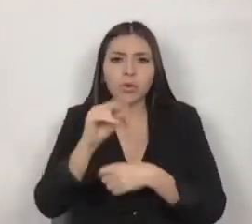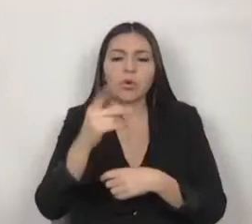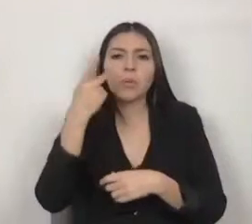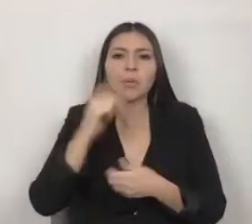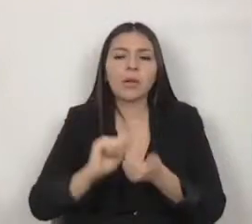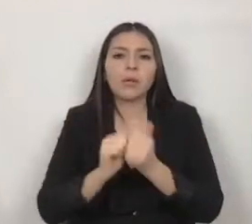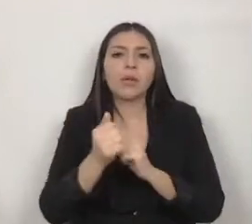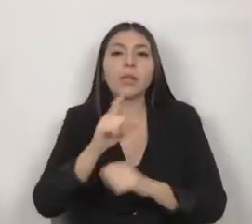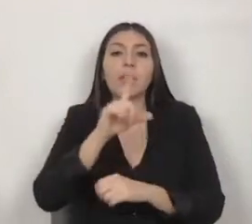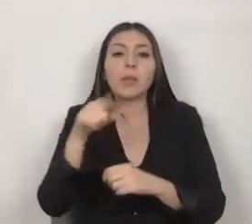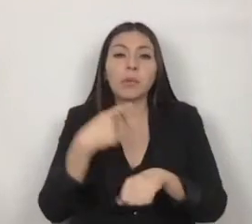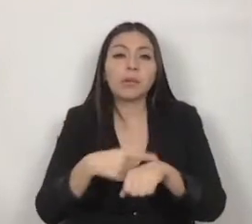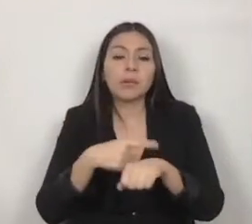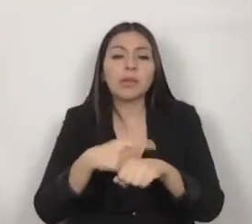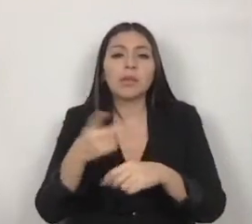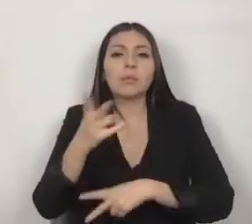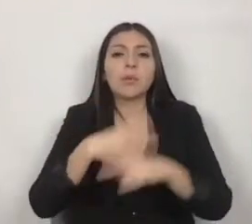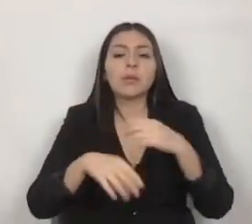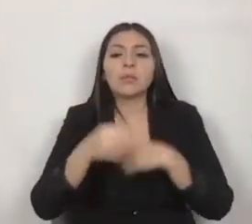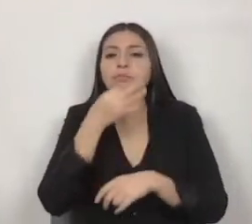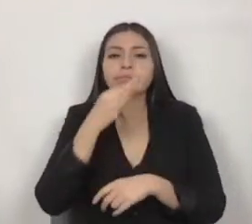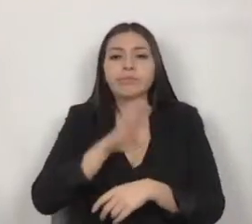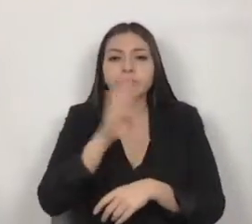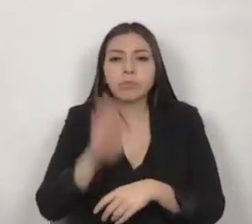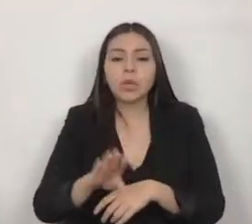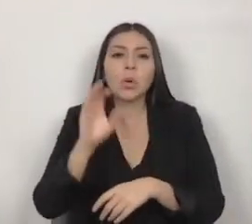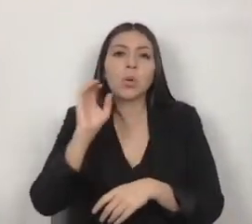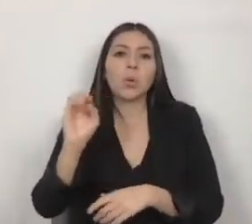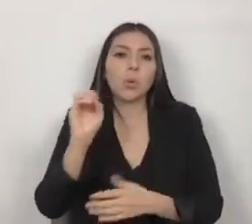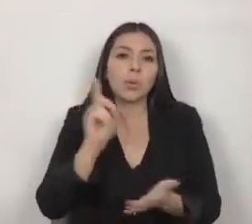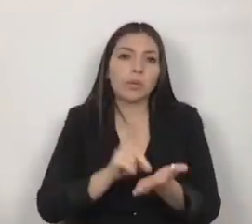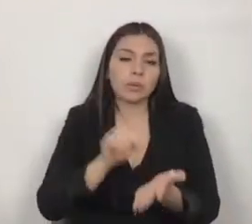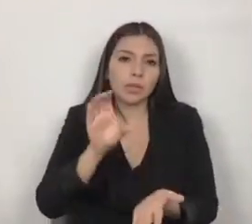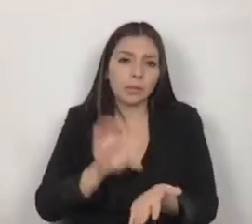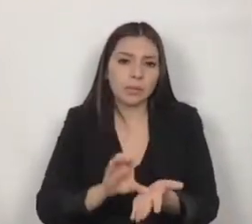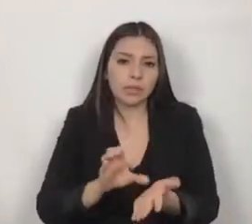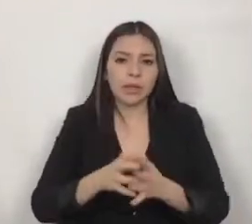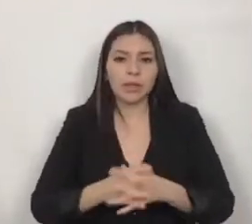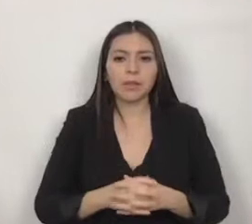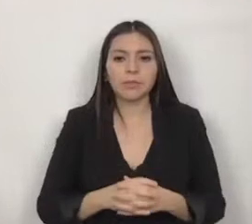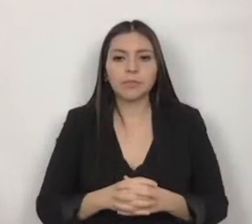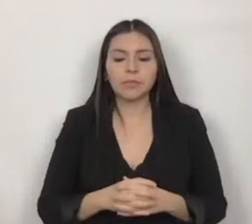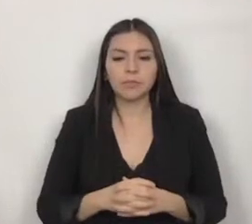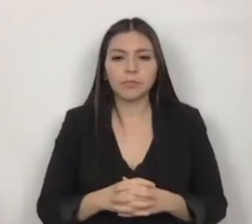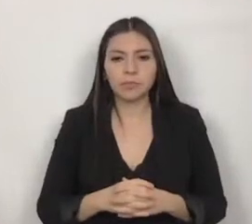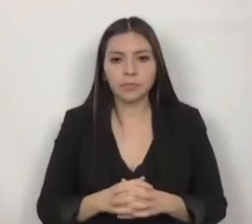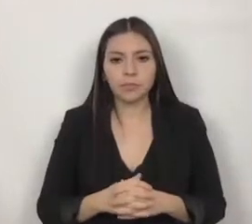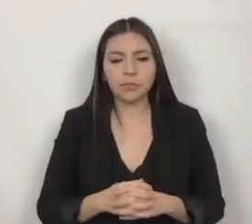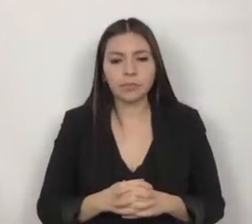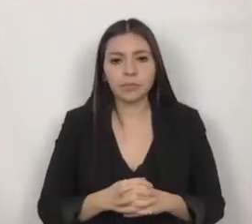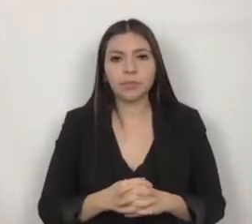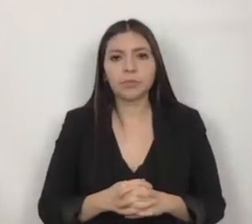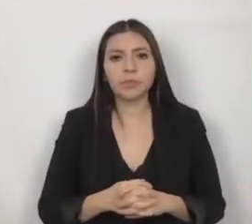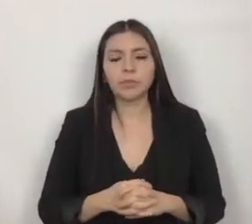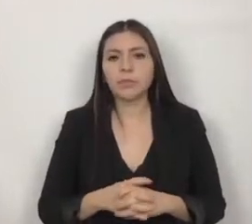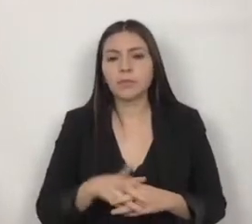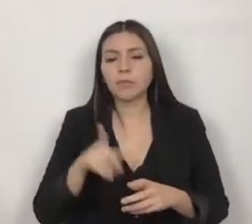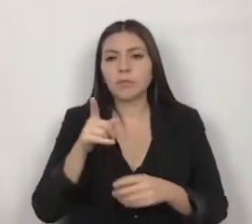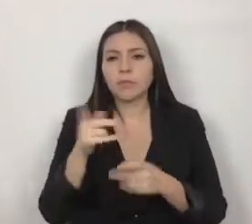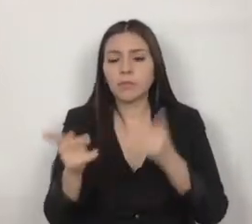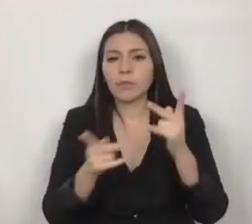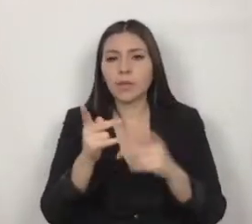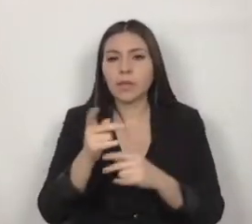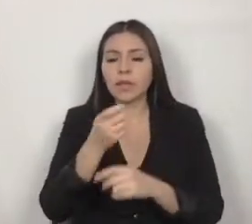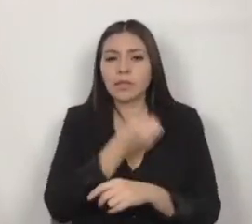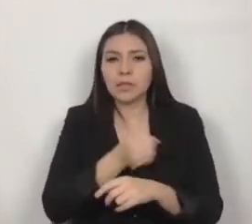discapacidad y en muertes prematuras. De acuerdo con la ENSANUT 2018, nuestra